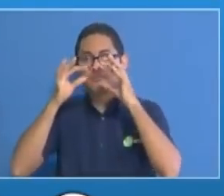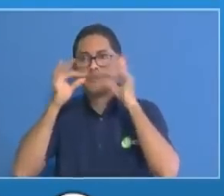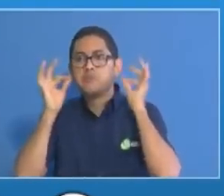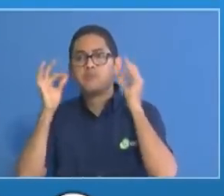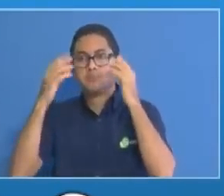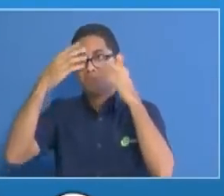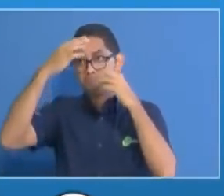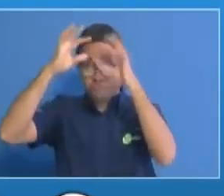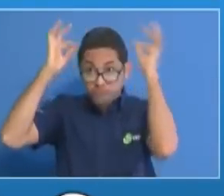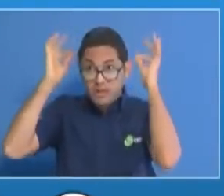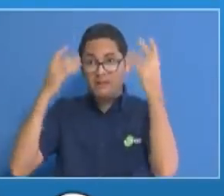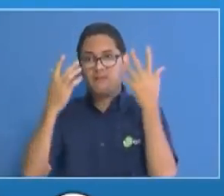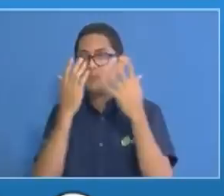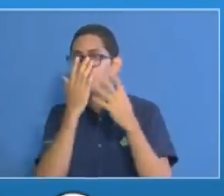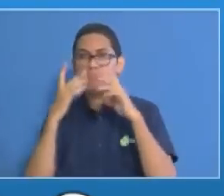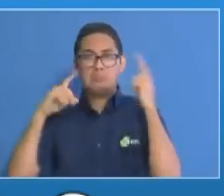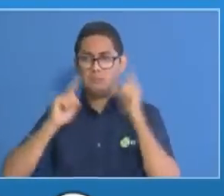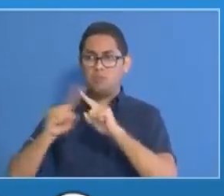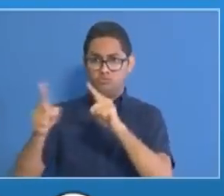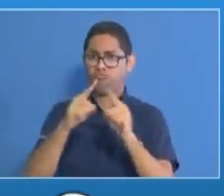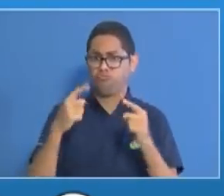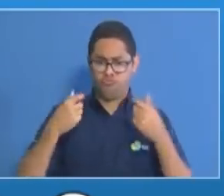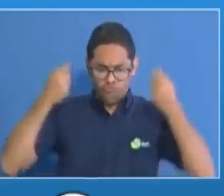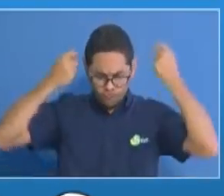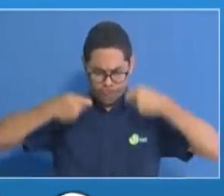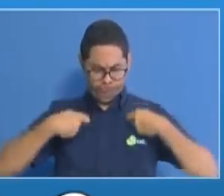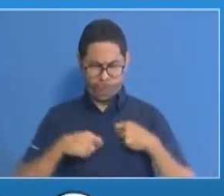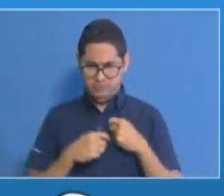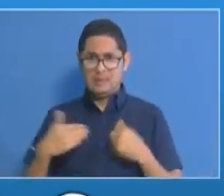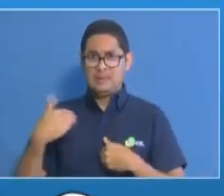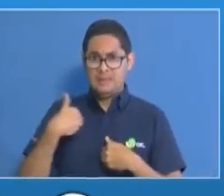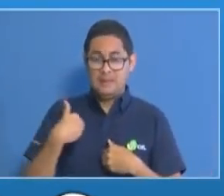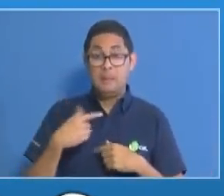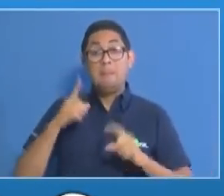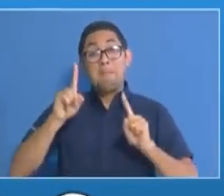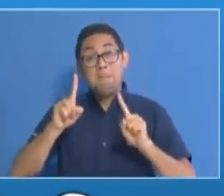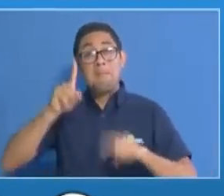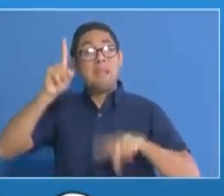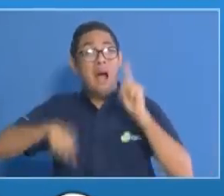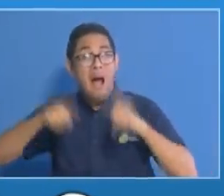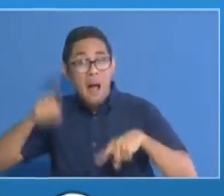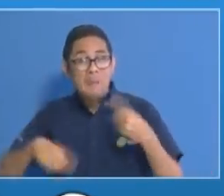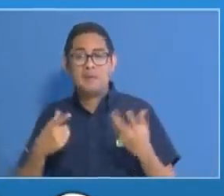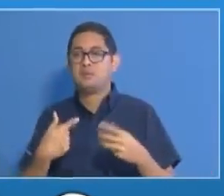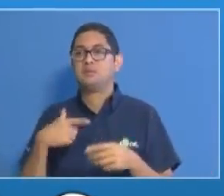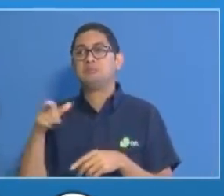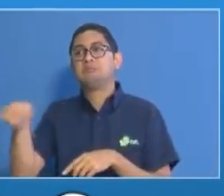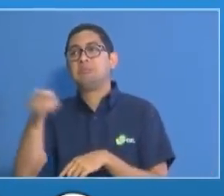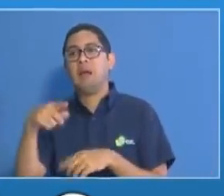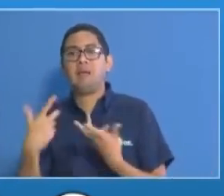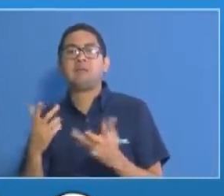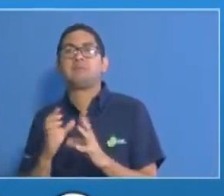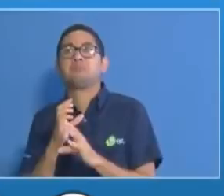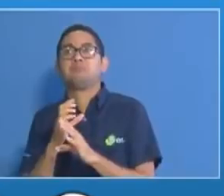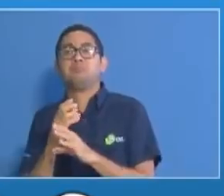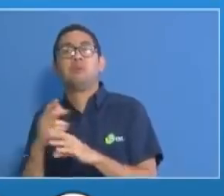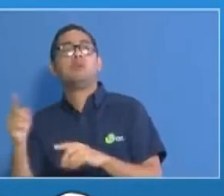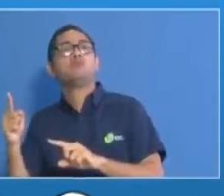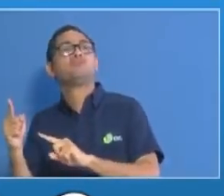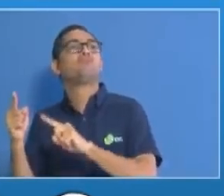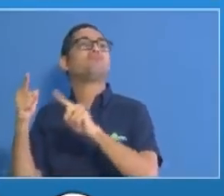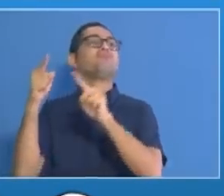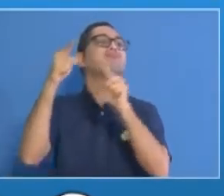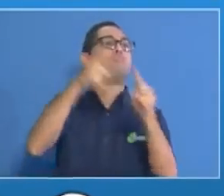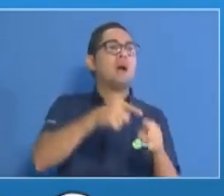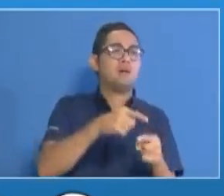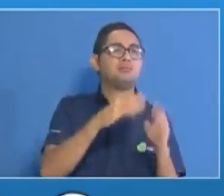en el cual hay que redoblar la atención. Y me refiero al viaje hacia el trabajo o